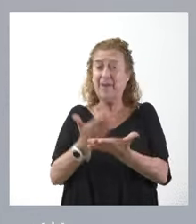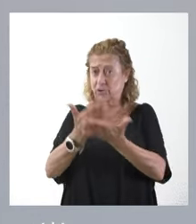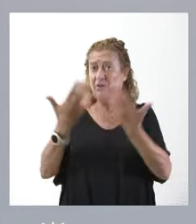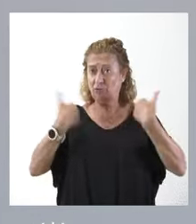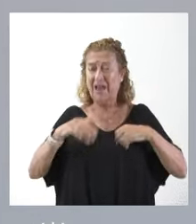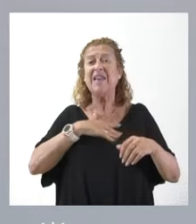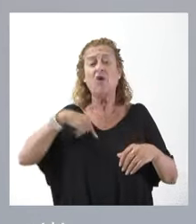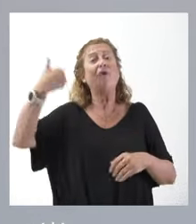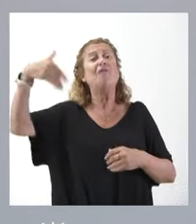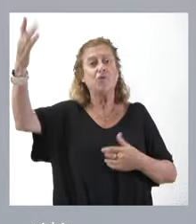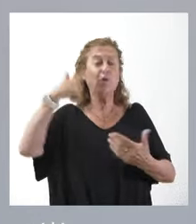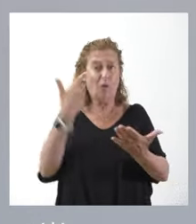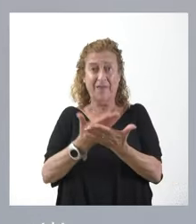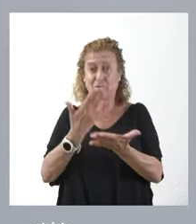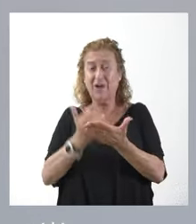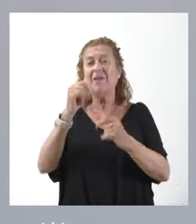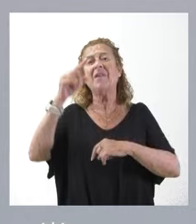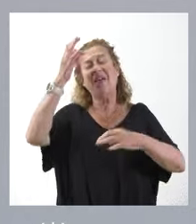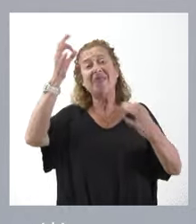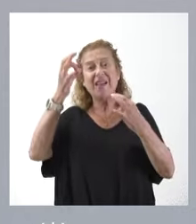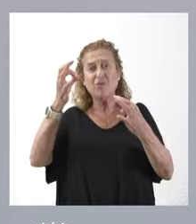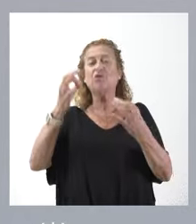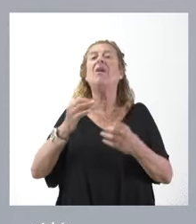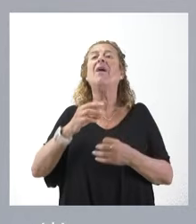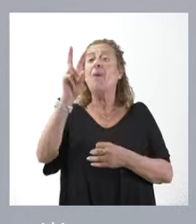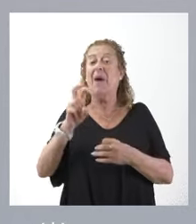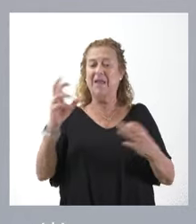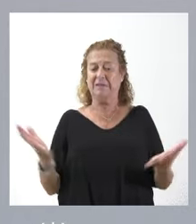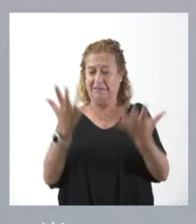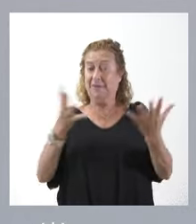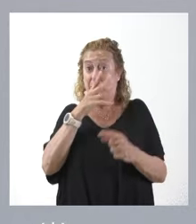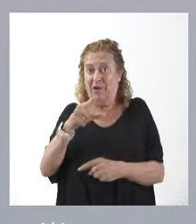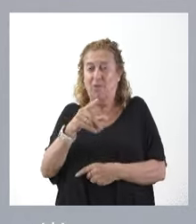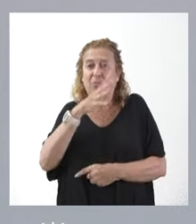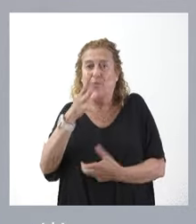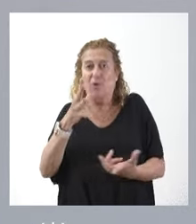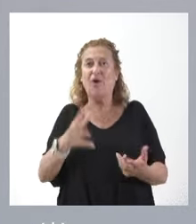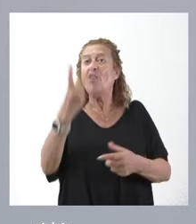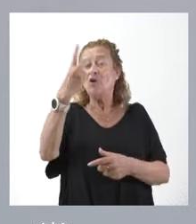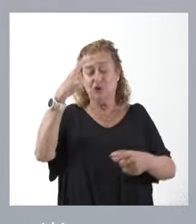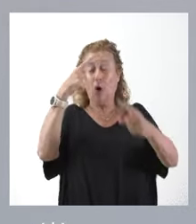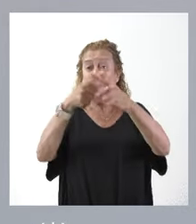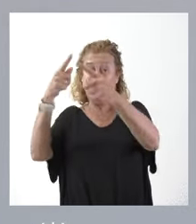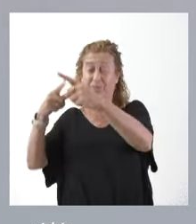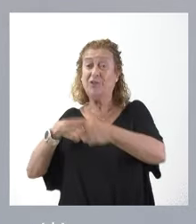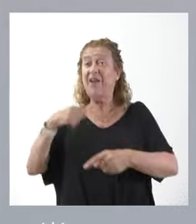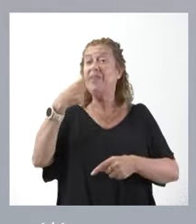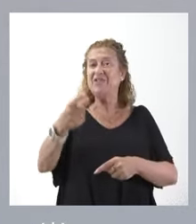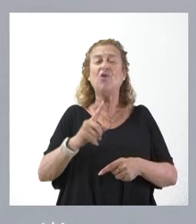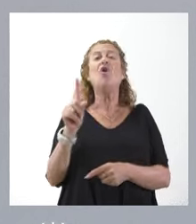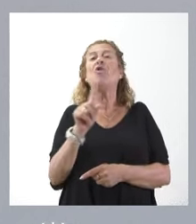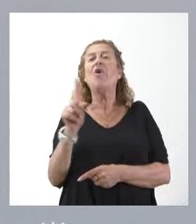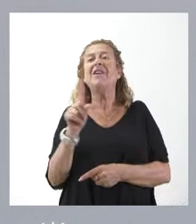demostrar en el futuro. Y también los datos no sirven de estímulo para ellos, porque estos otros objetivos que les hemos señalado no es